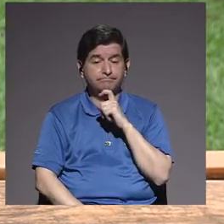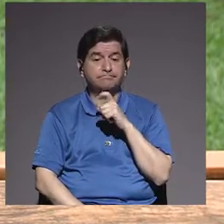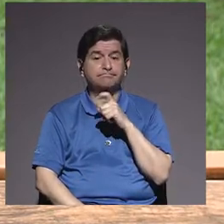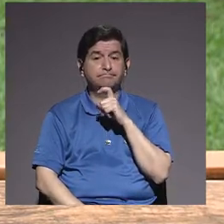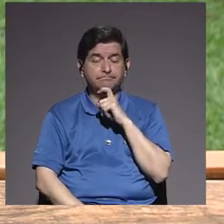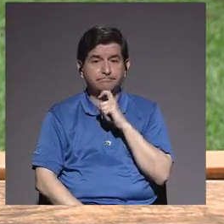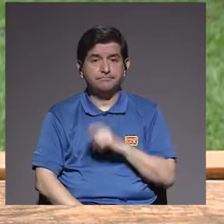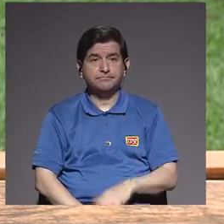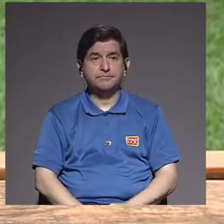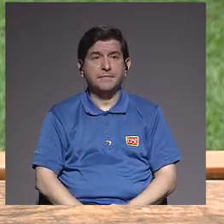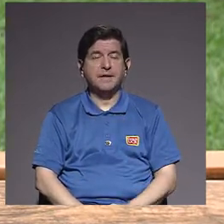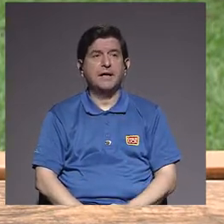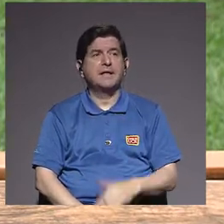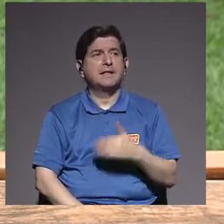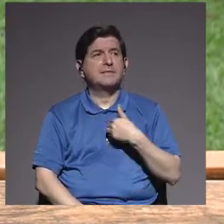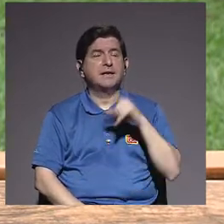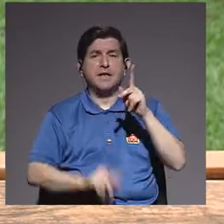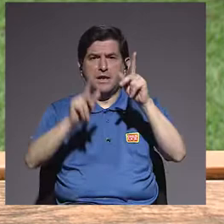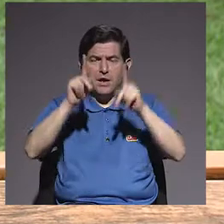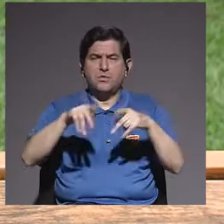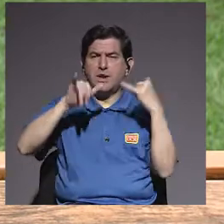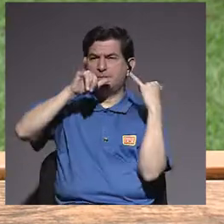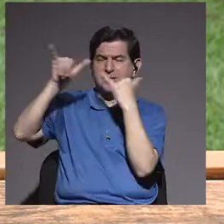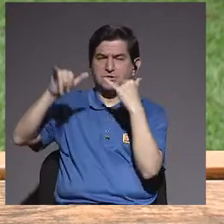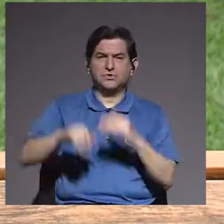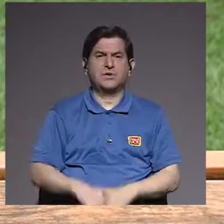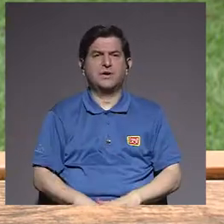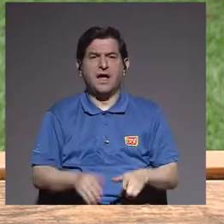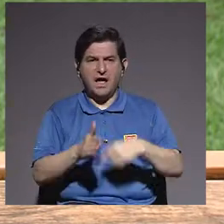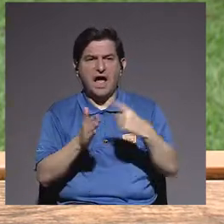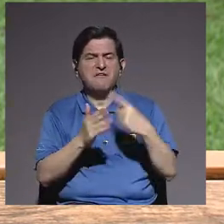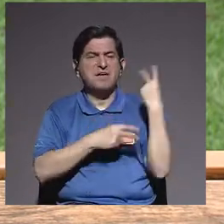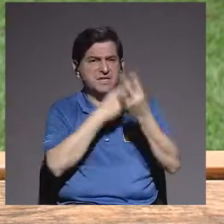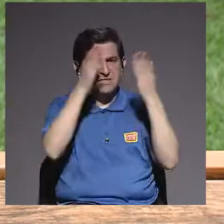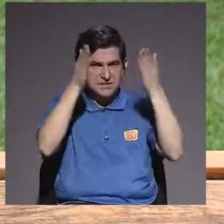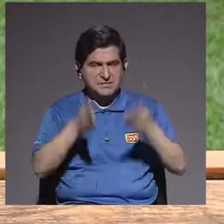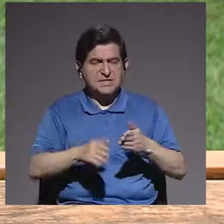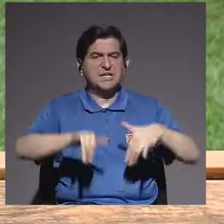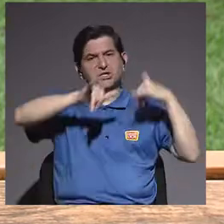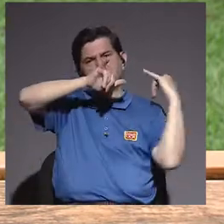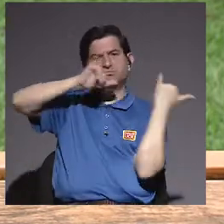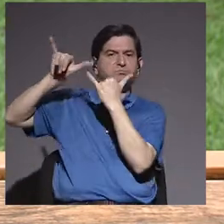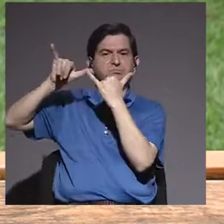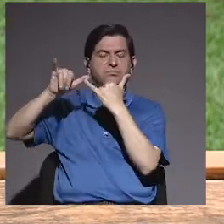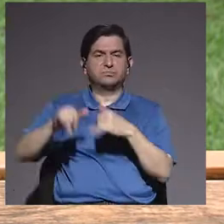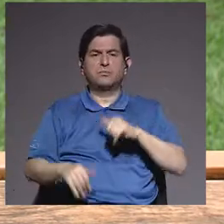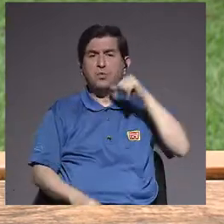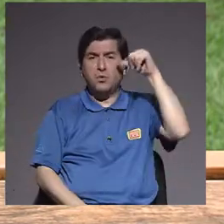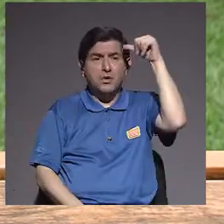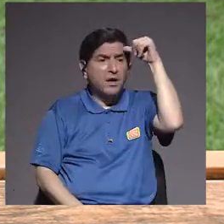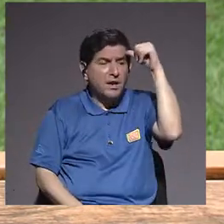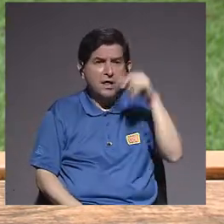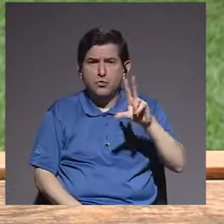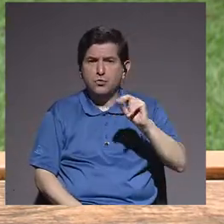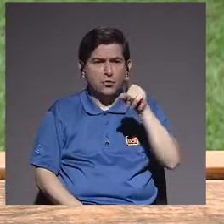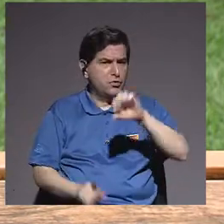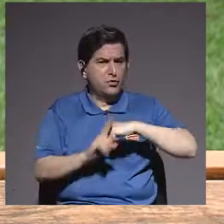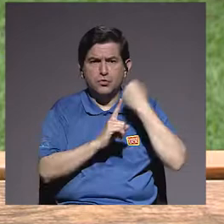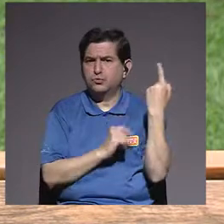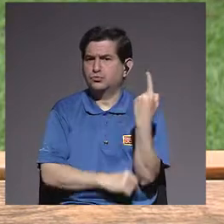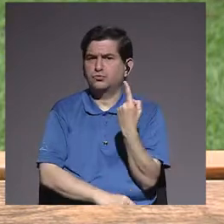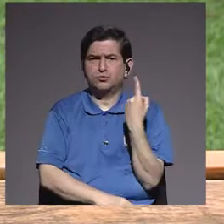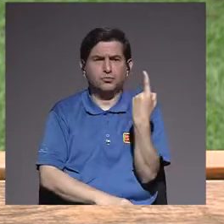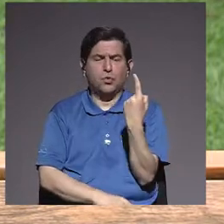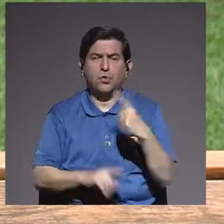que haya alguien que demande. Muchas veces son los vecinos los que ponen una denuncia porque el adulto no debe de estar